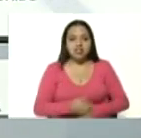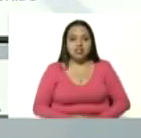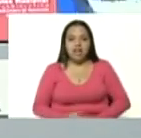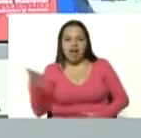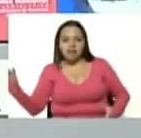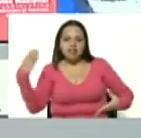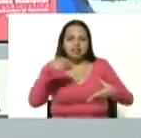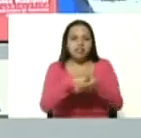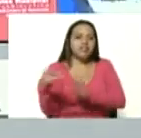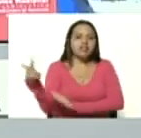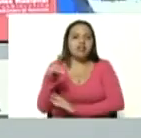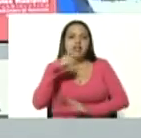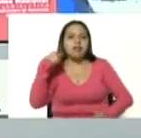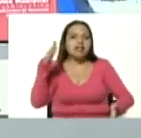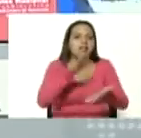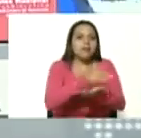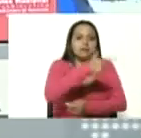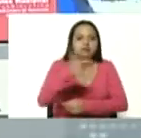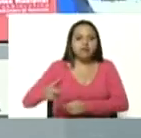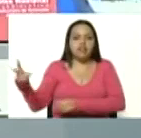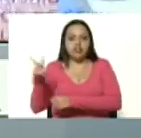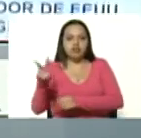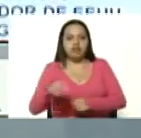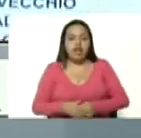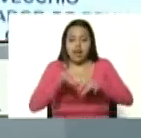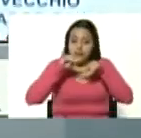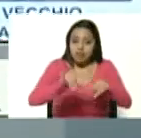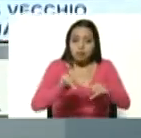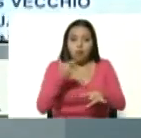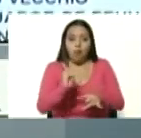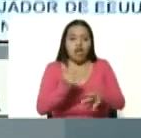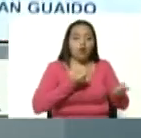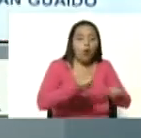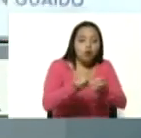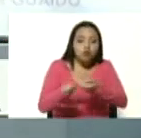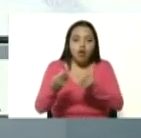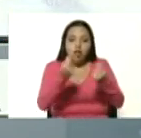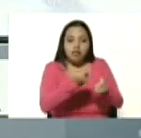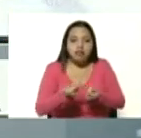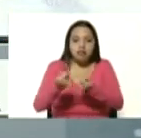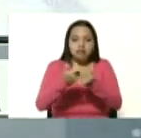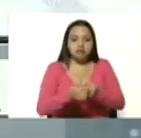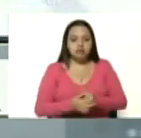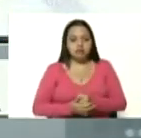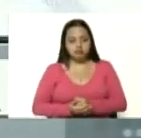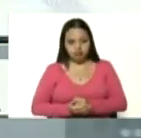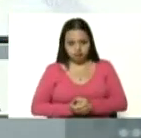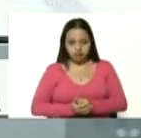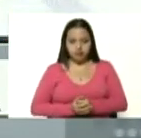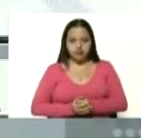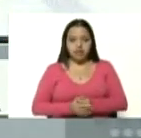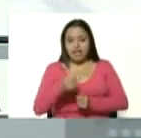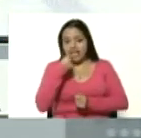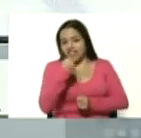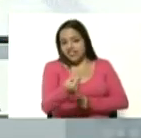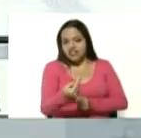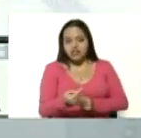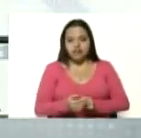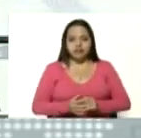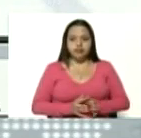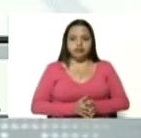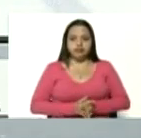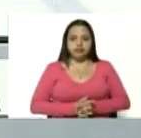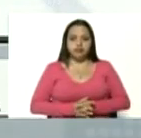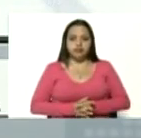Venezuela y a matar venezolanos es el mismo que maneja el dinero y dice que